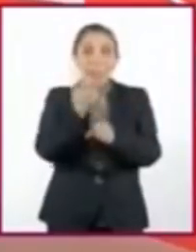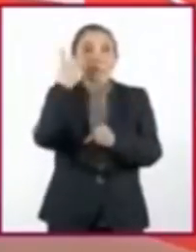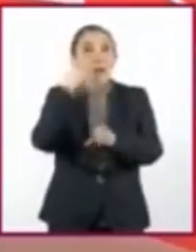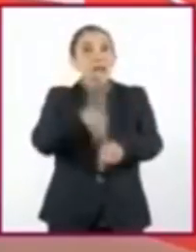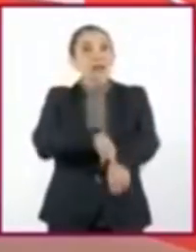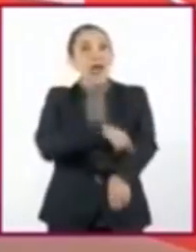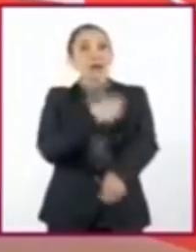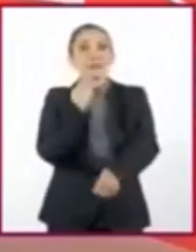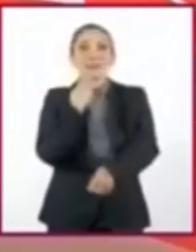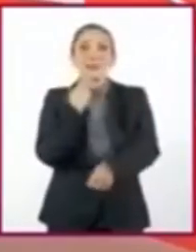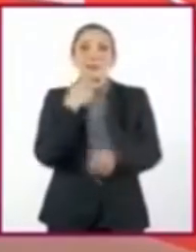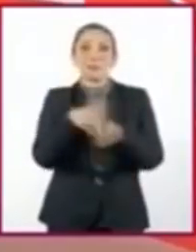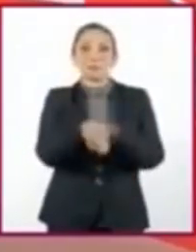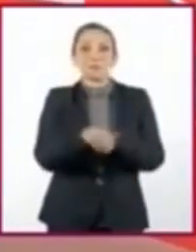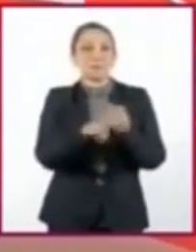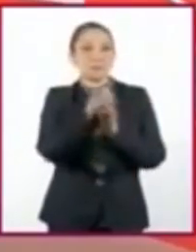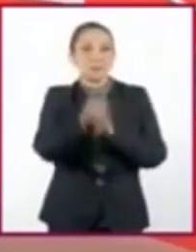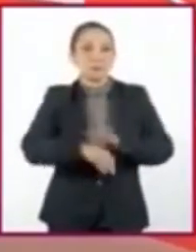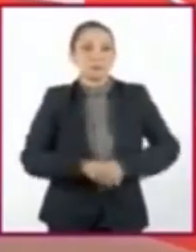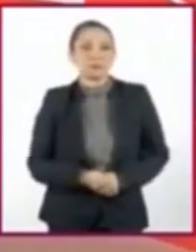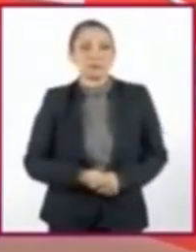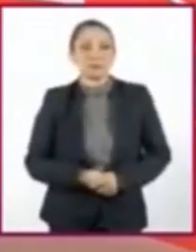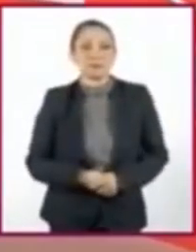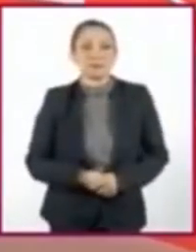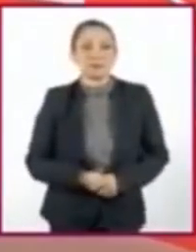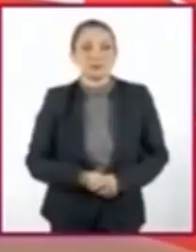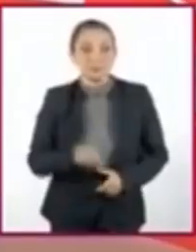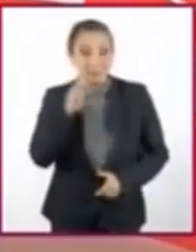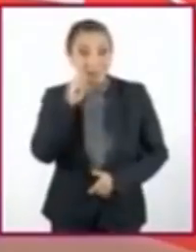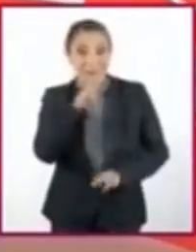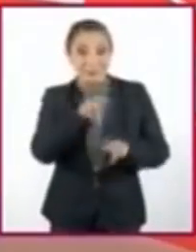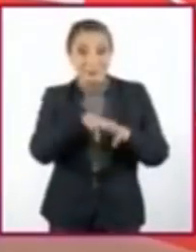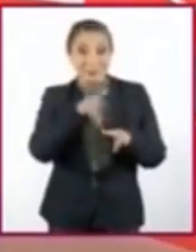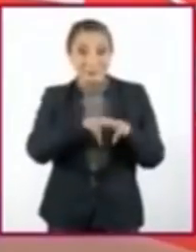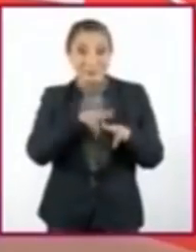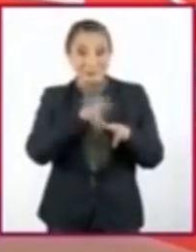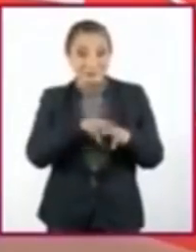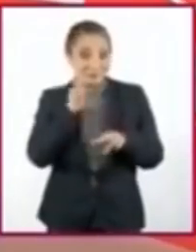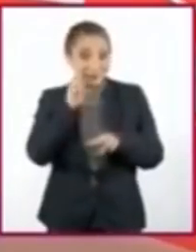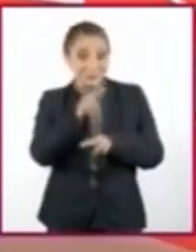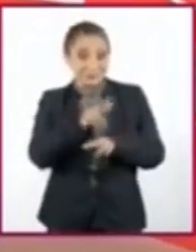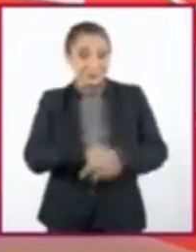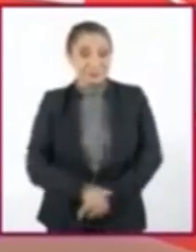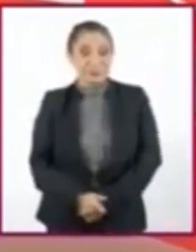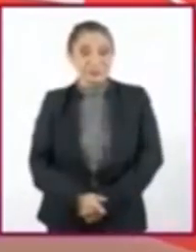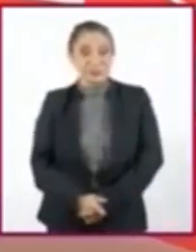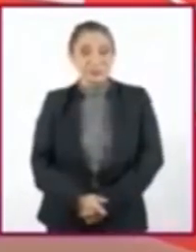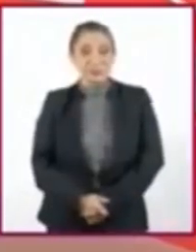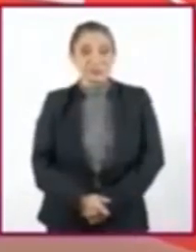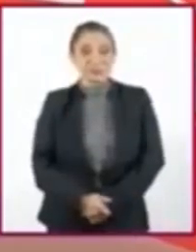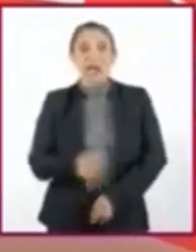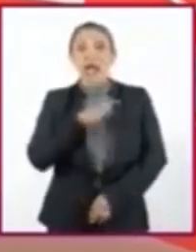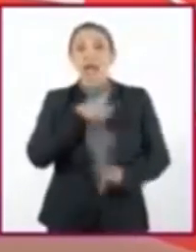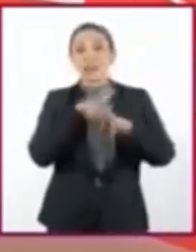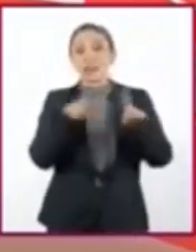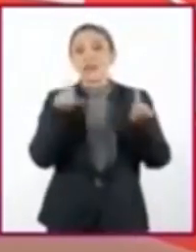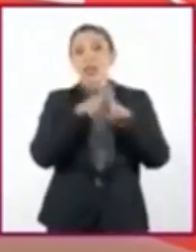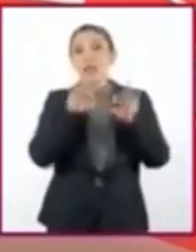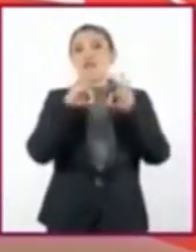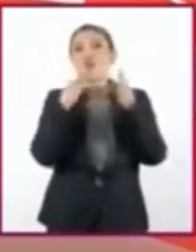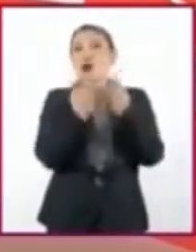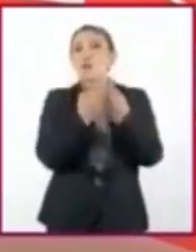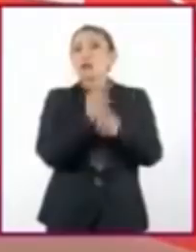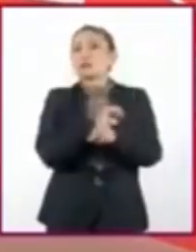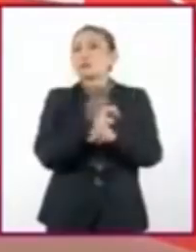su vida útil. Por ejemplo, esta silla. Existen diferentes técnicas